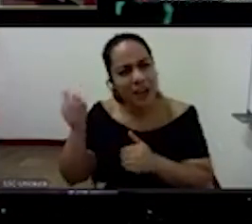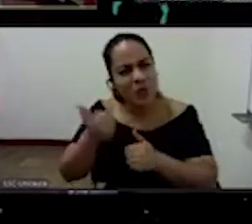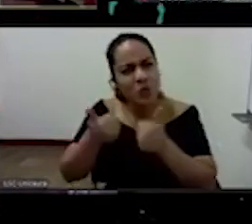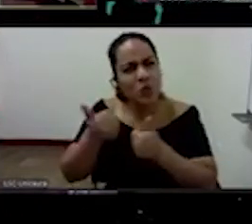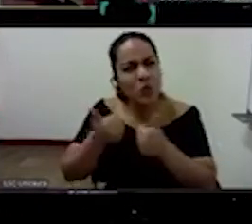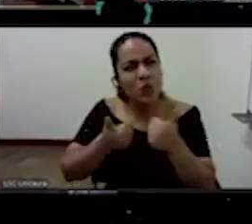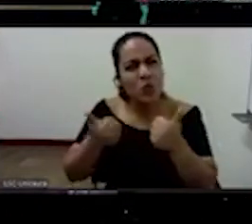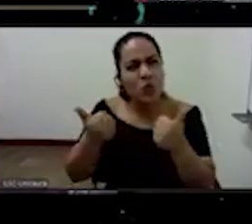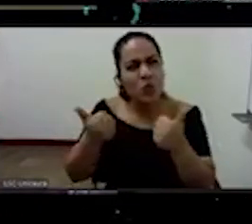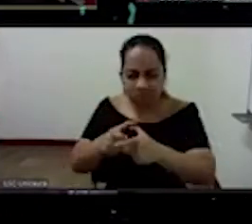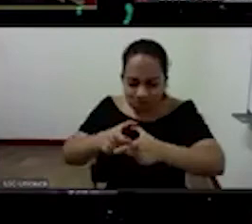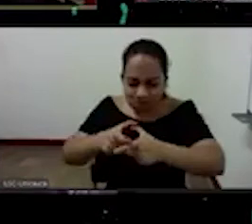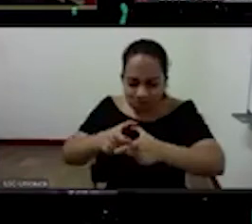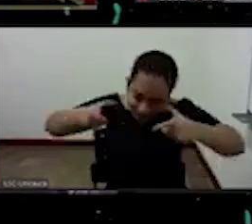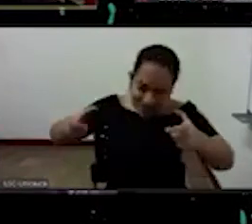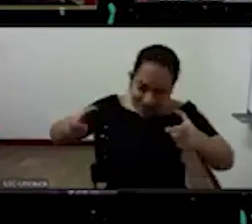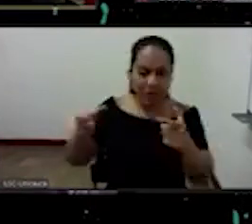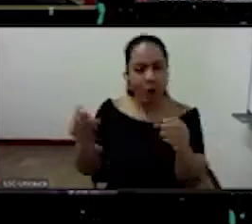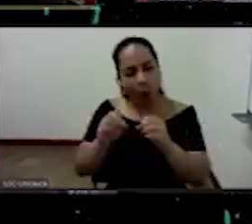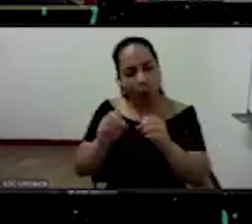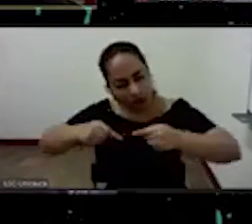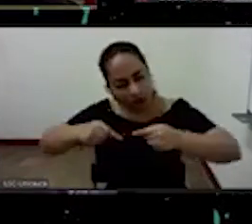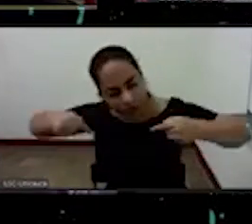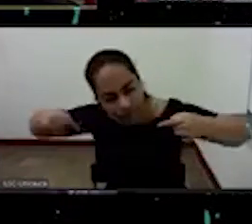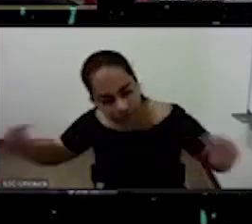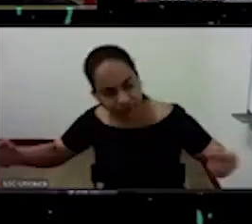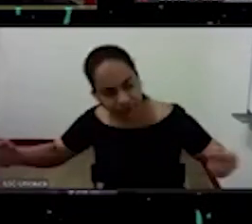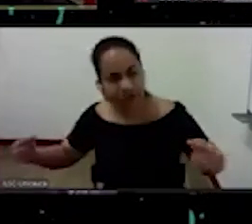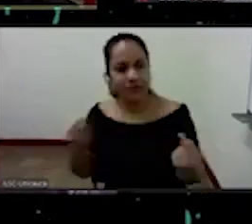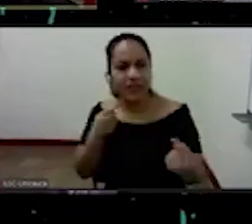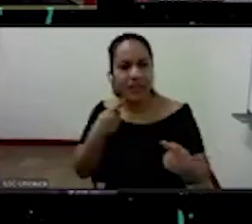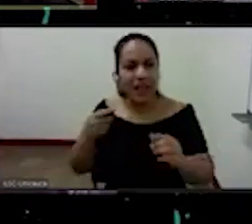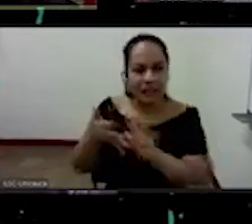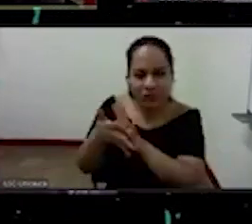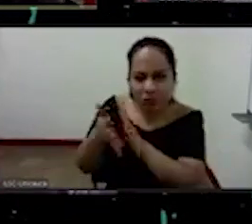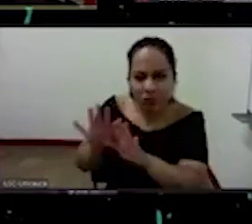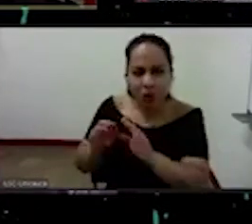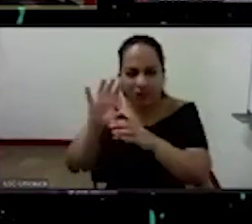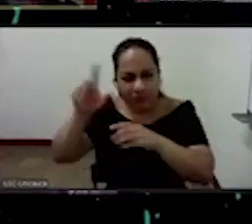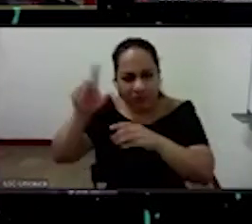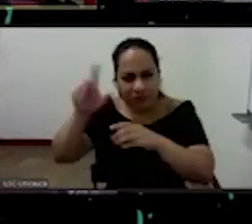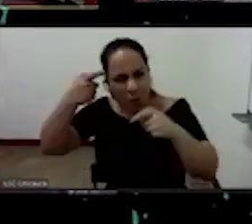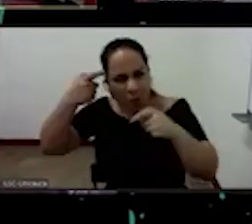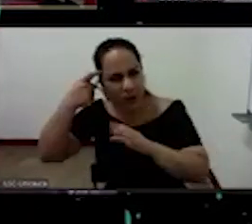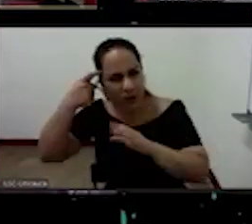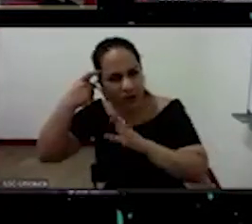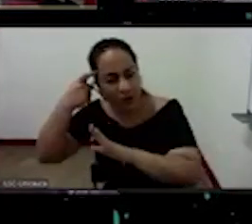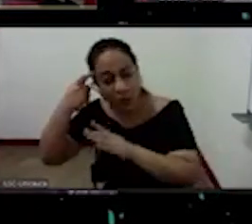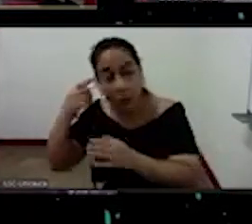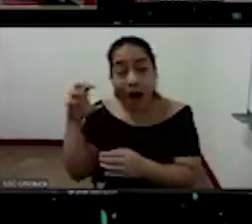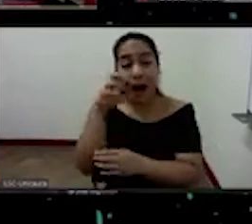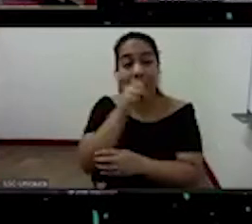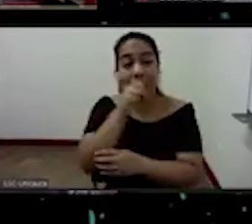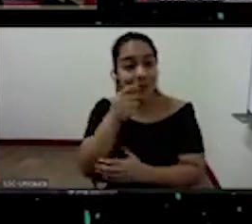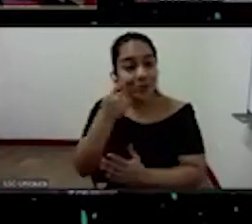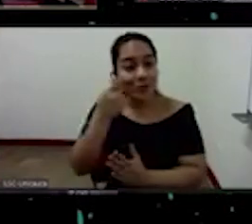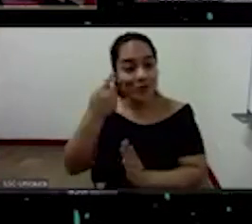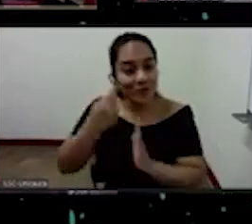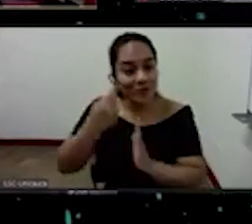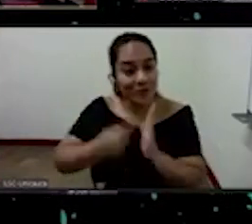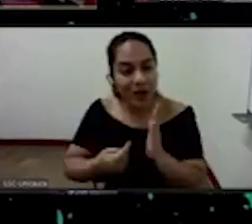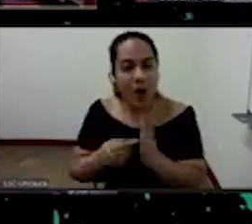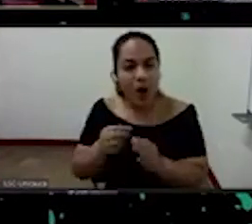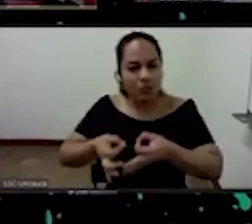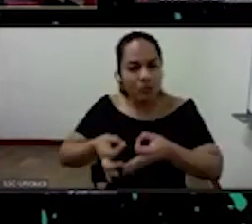amplio que la identificación con la nación es la identificación con un